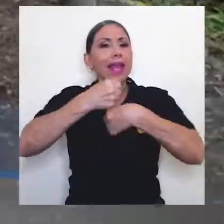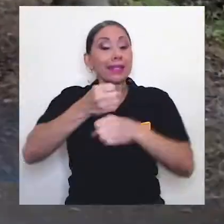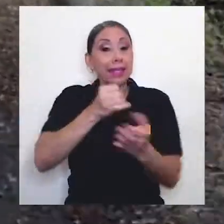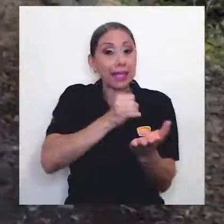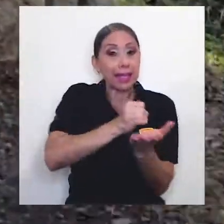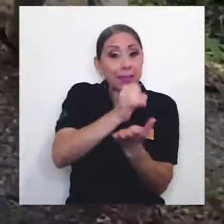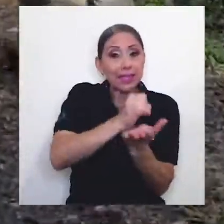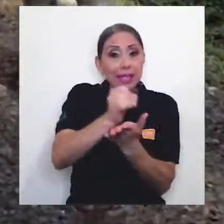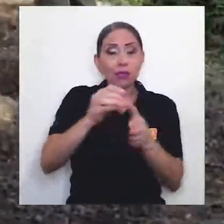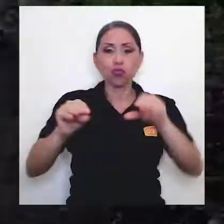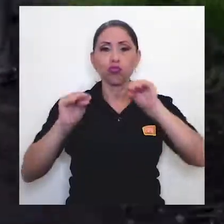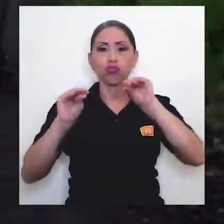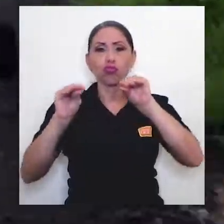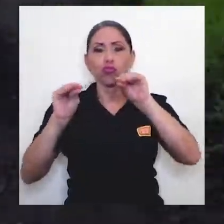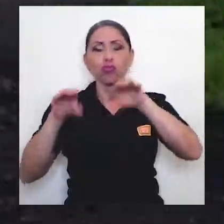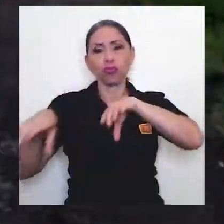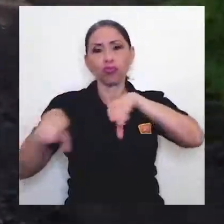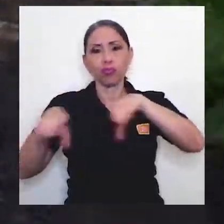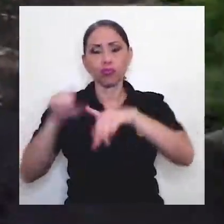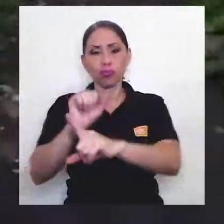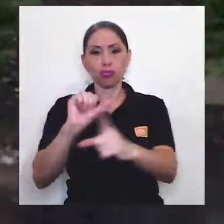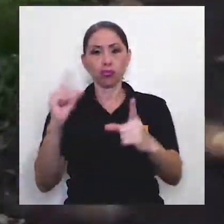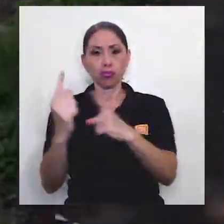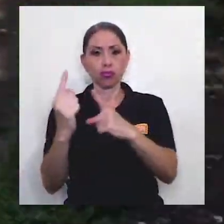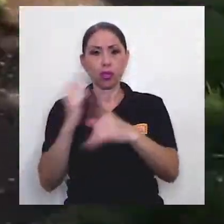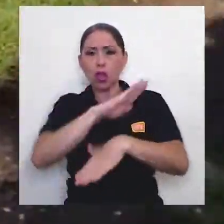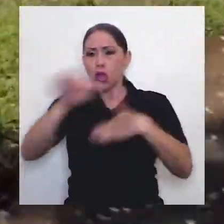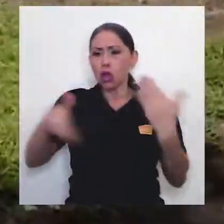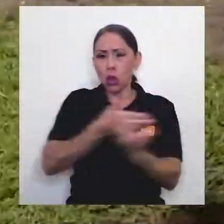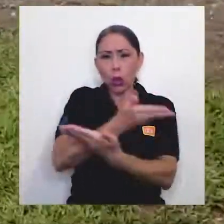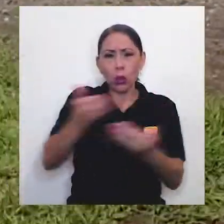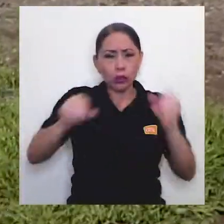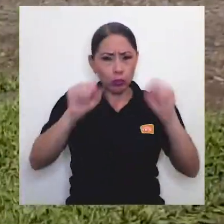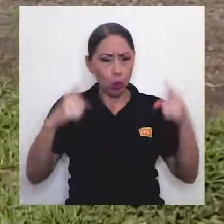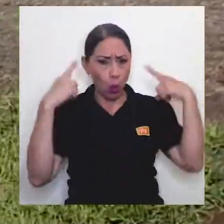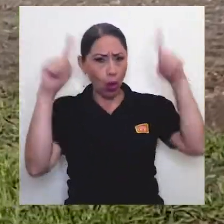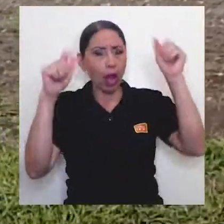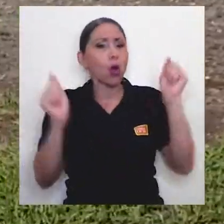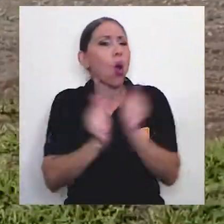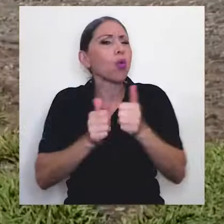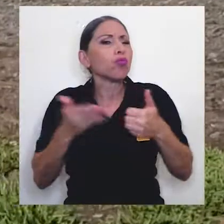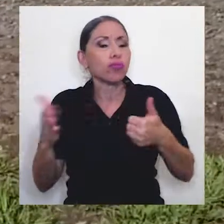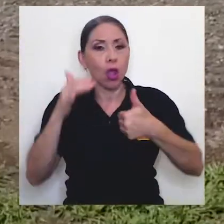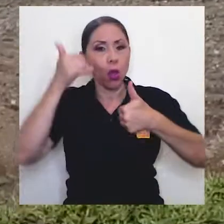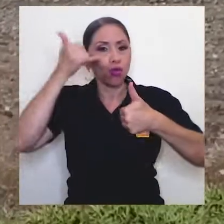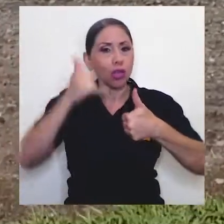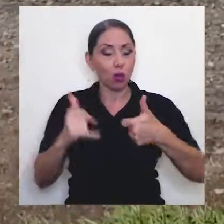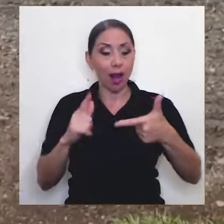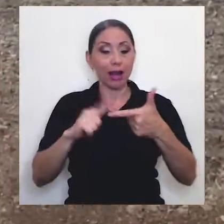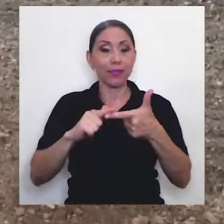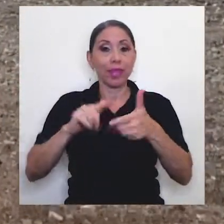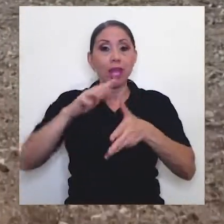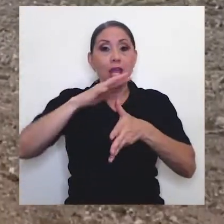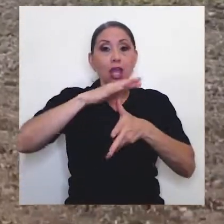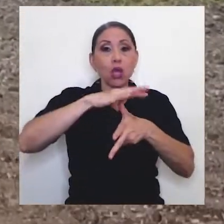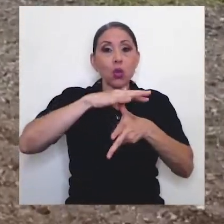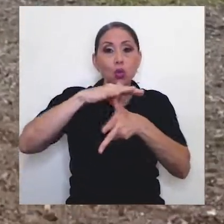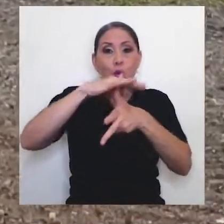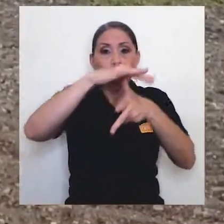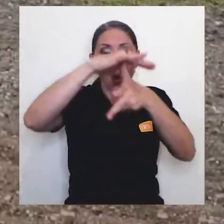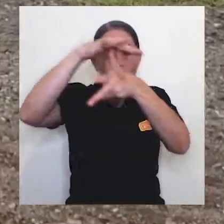investigación, docencia y acción social, y todo ha sido posible con un celular y un dron en mano.